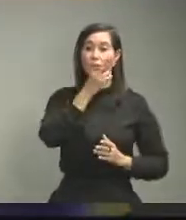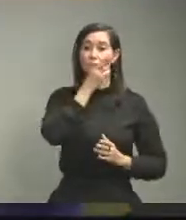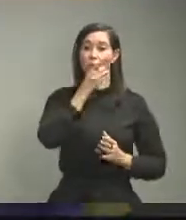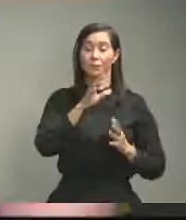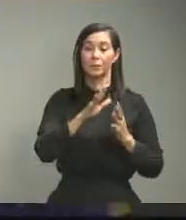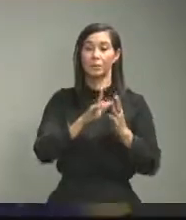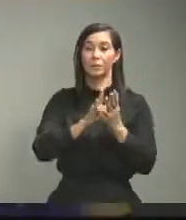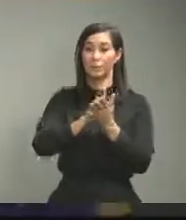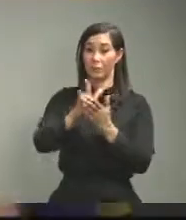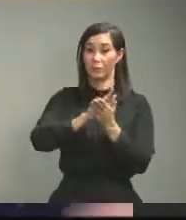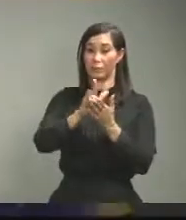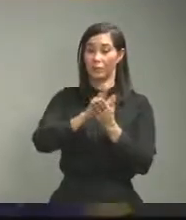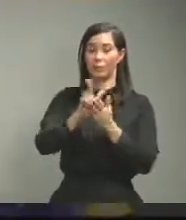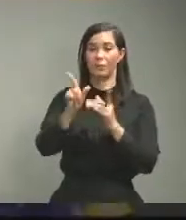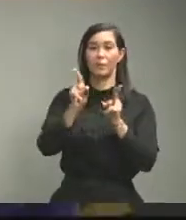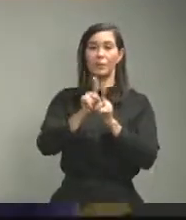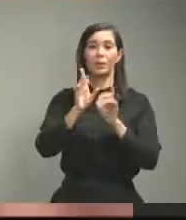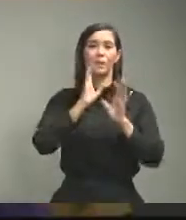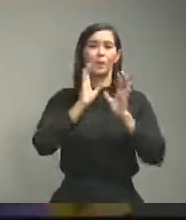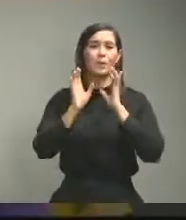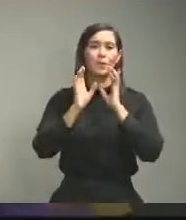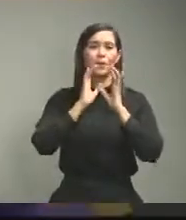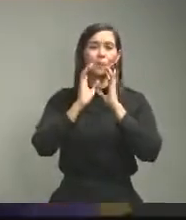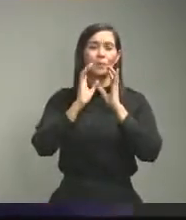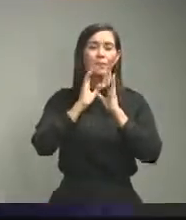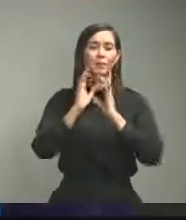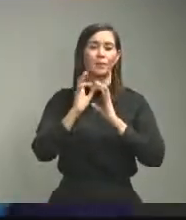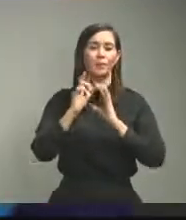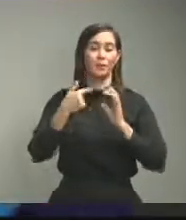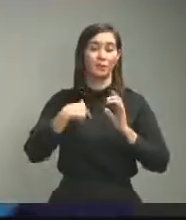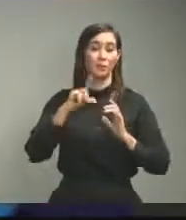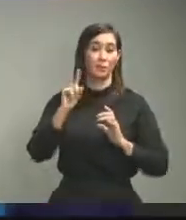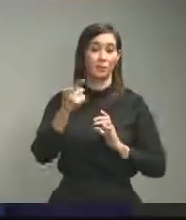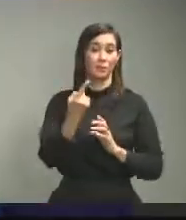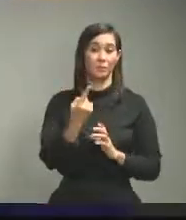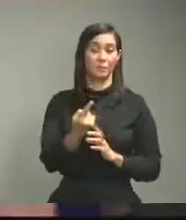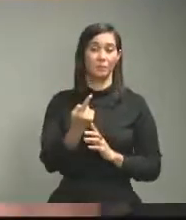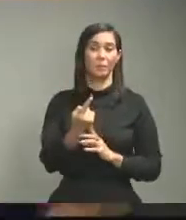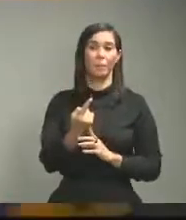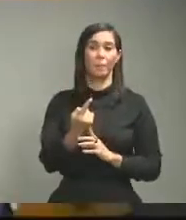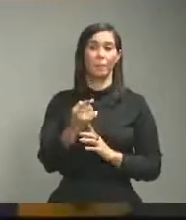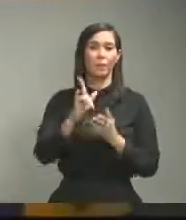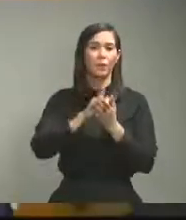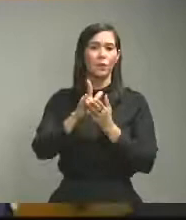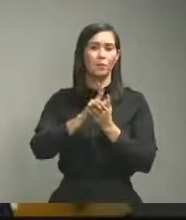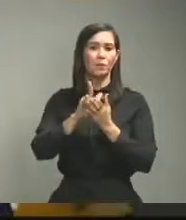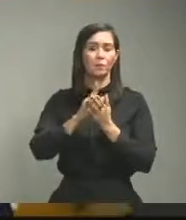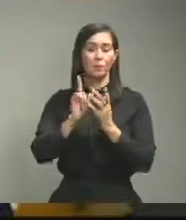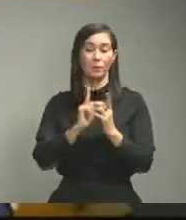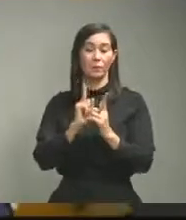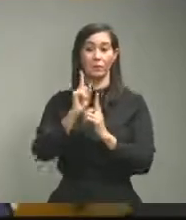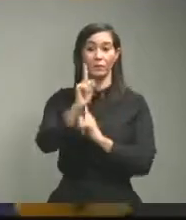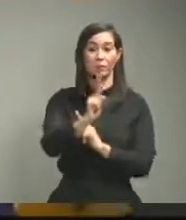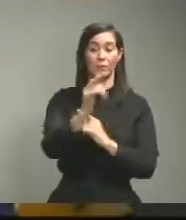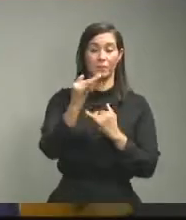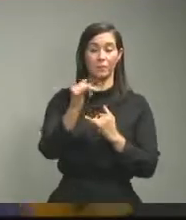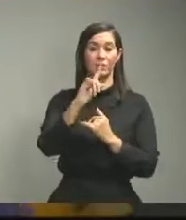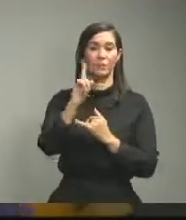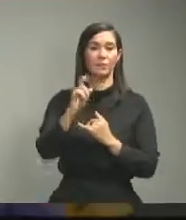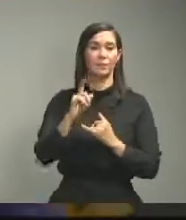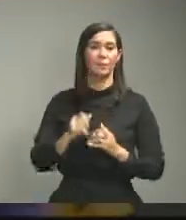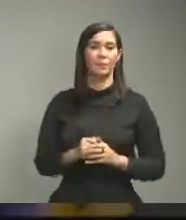Nueva York y también con los comunicadores creo que soy el primero comunicador de Nueva York que está apareciendo en esta rueda de prensa